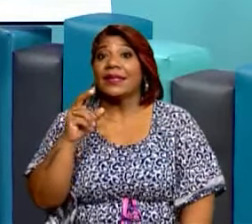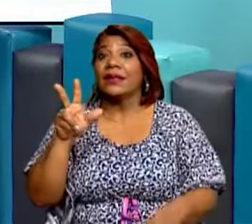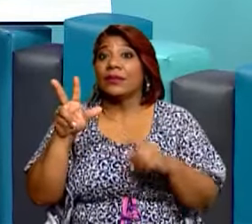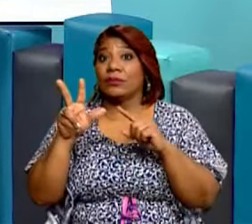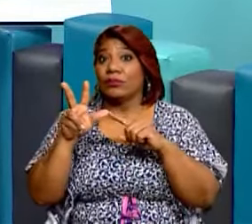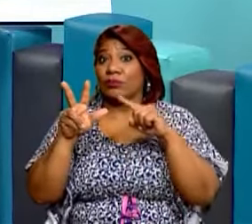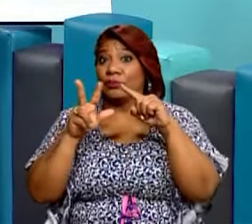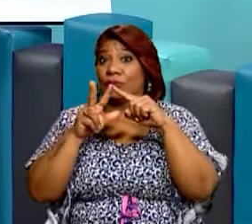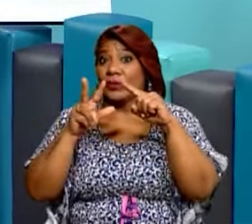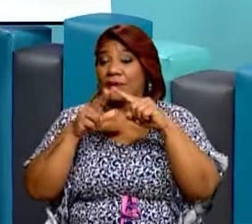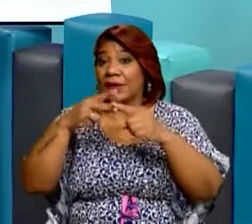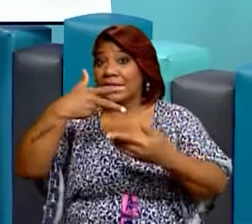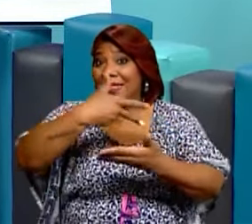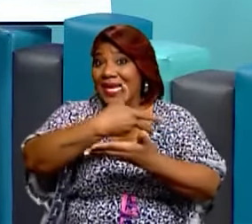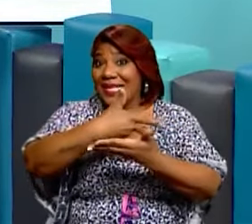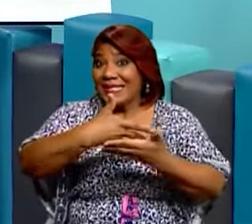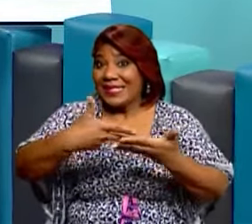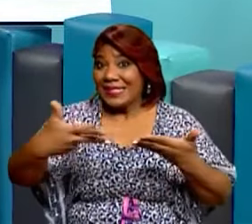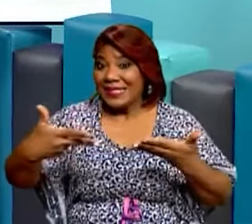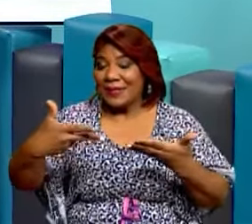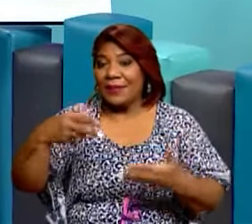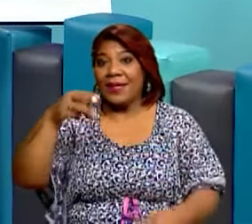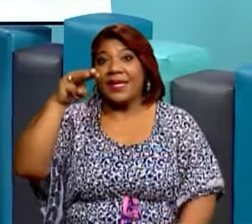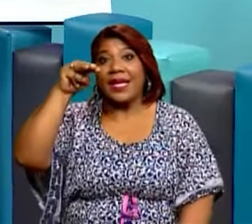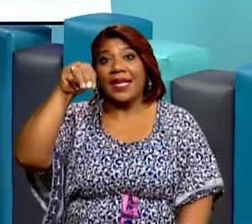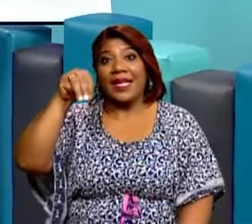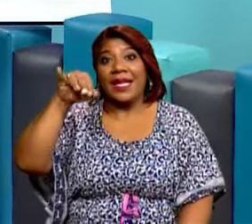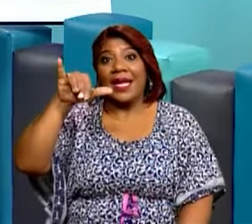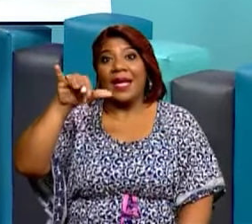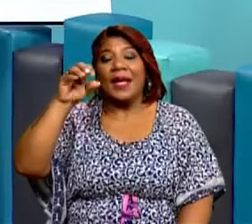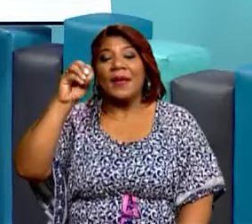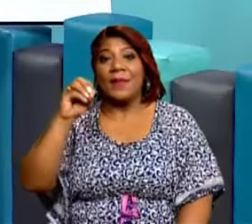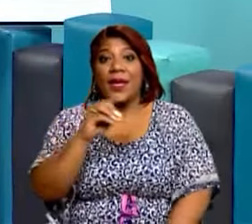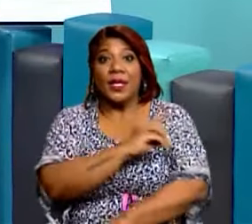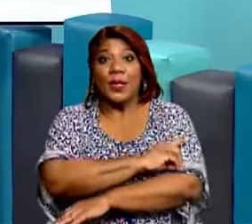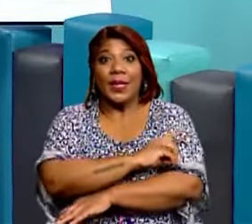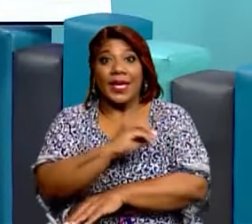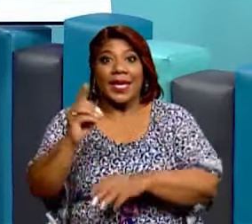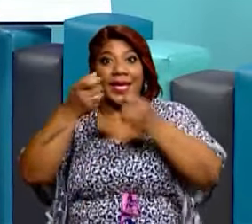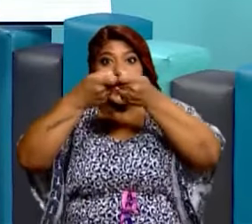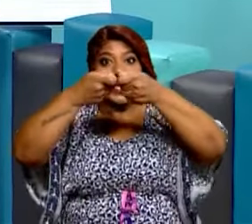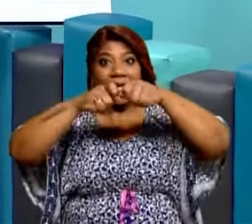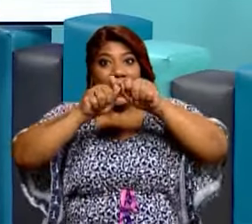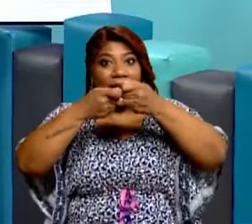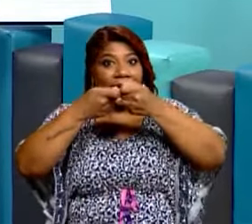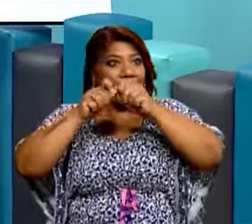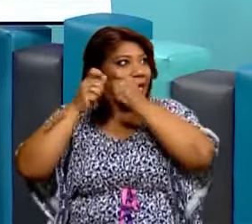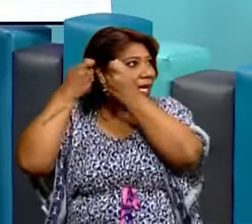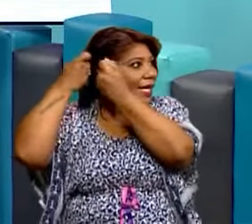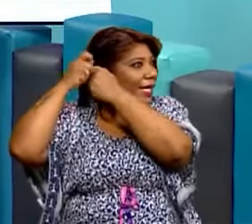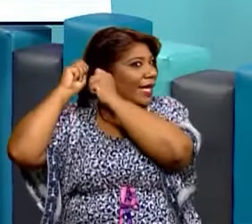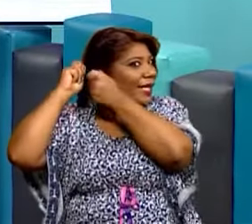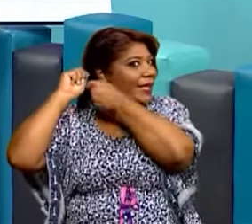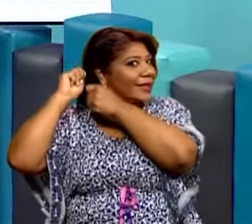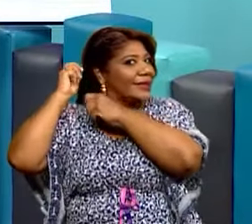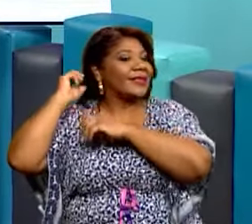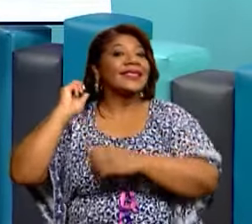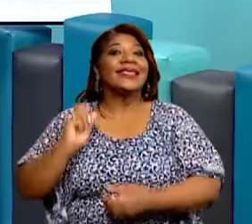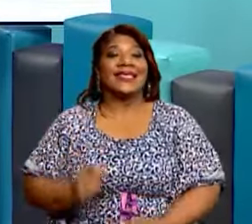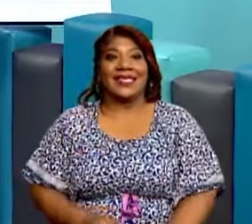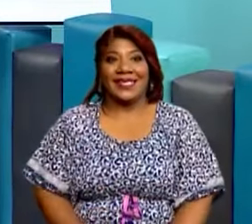del mes de mayo está destinado a la celebración de las trenzas. En el día de hoy me